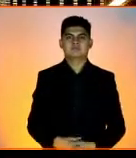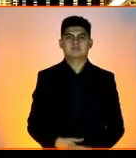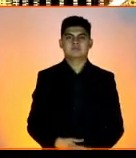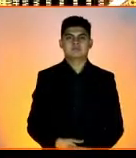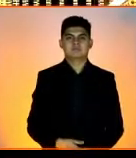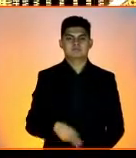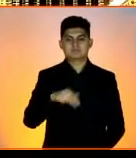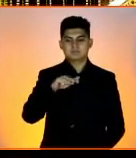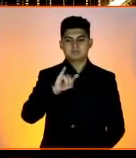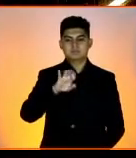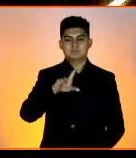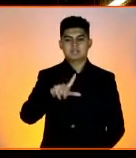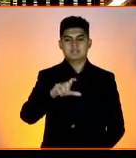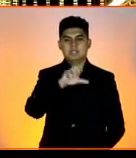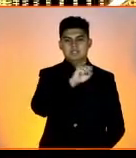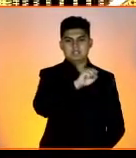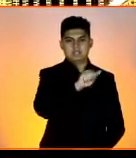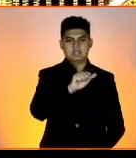Mielmex SADCB